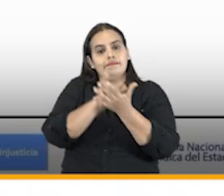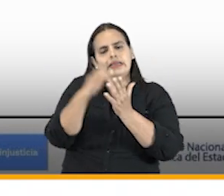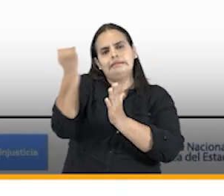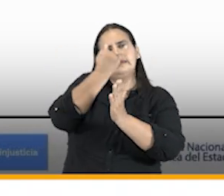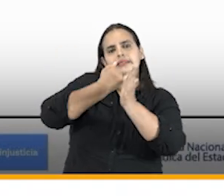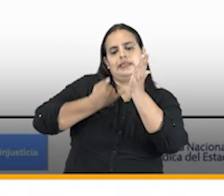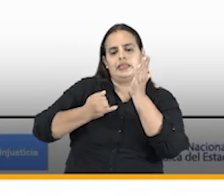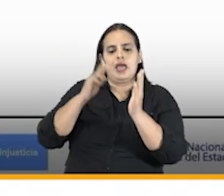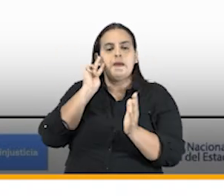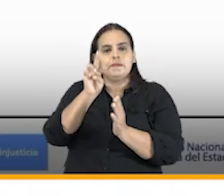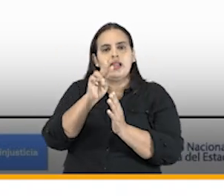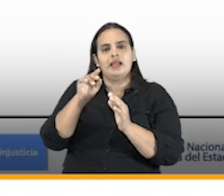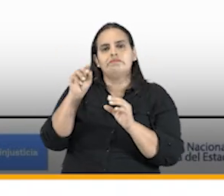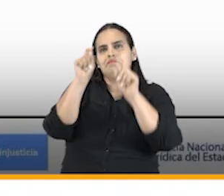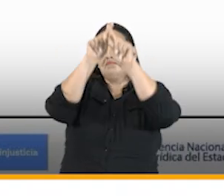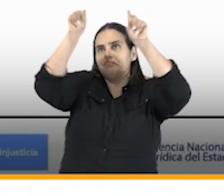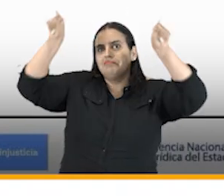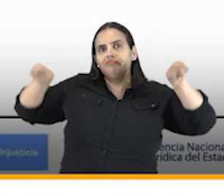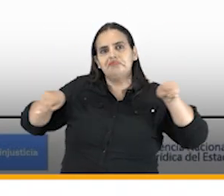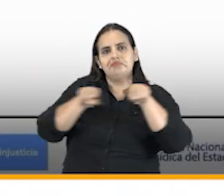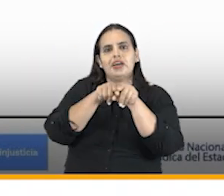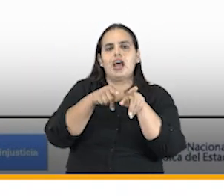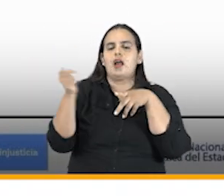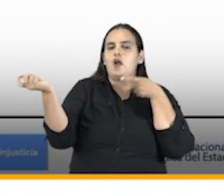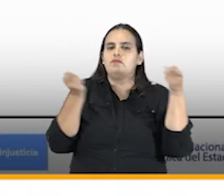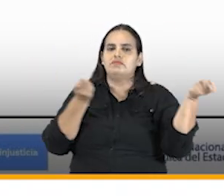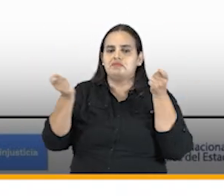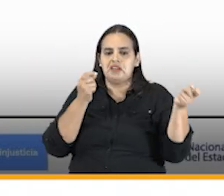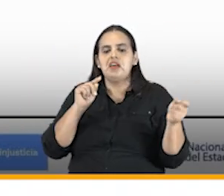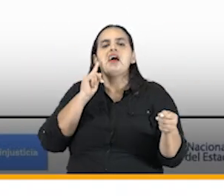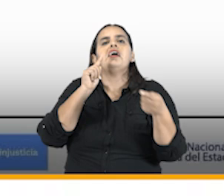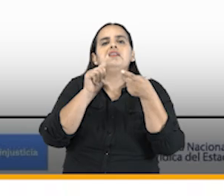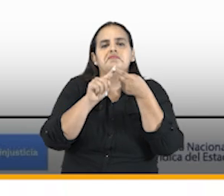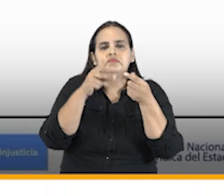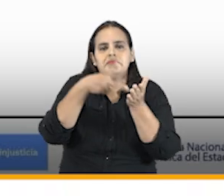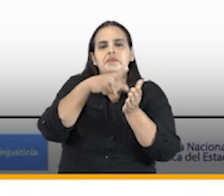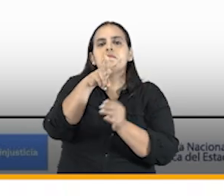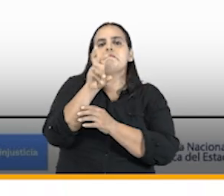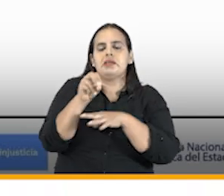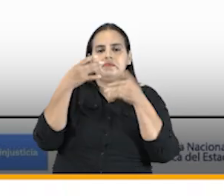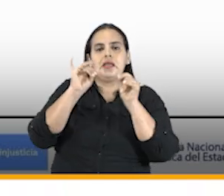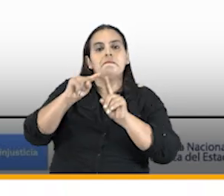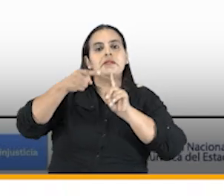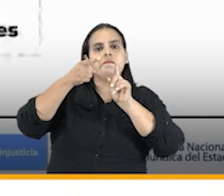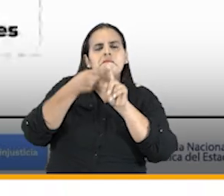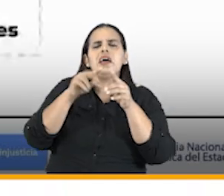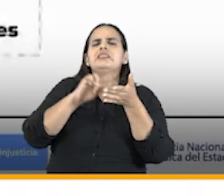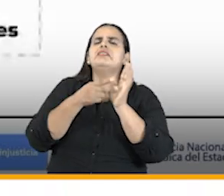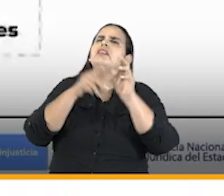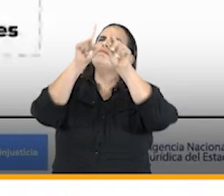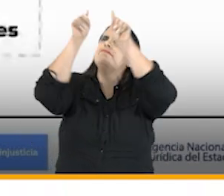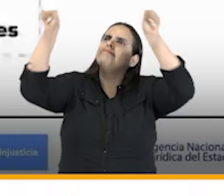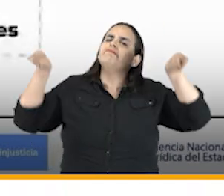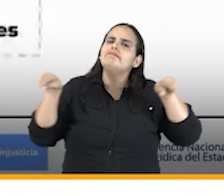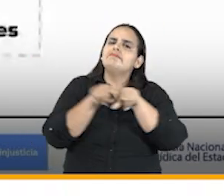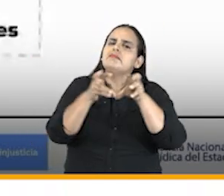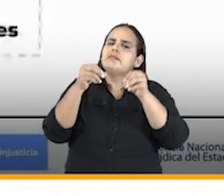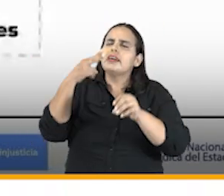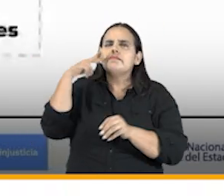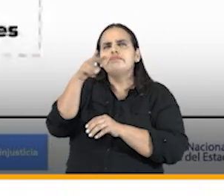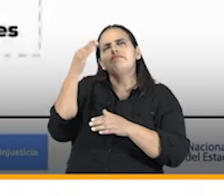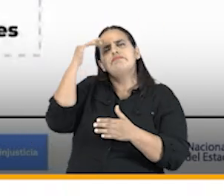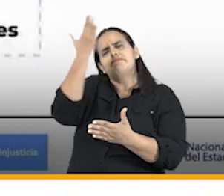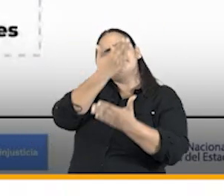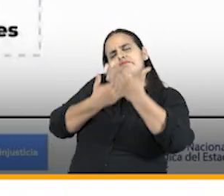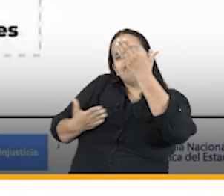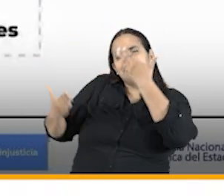de control que a lo largo del 2020 hemos logrado consolidar en principio son unos tableros de control que nos permiten analizar el trabajo que se hace